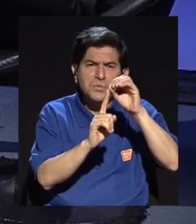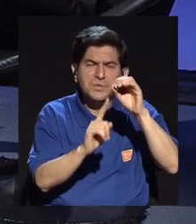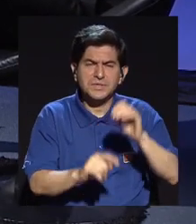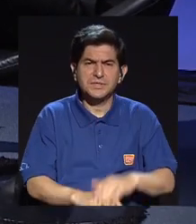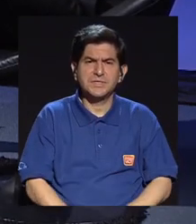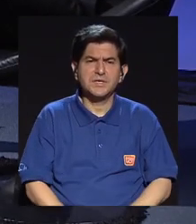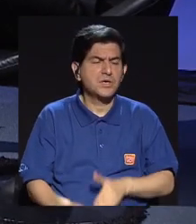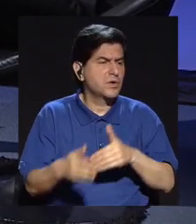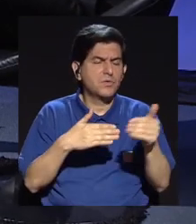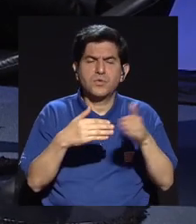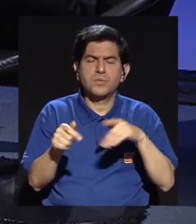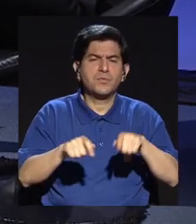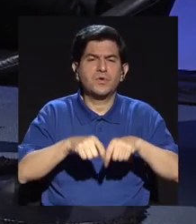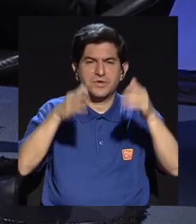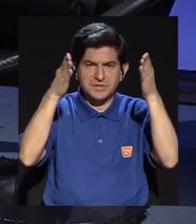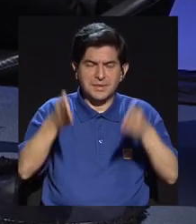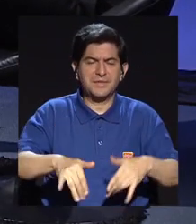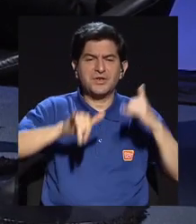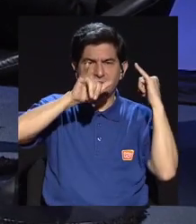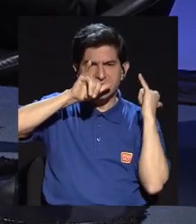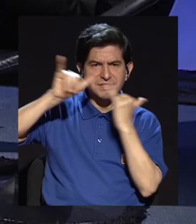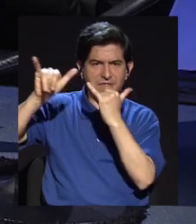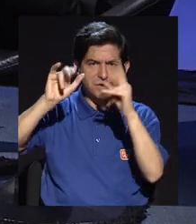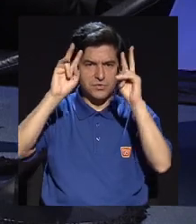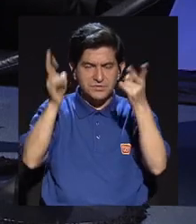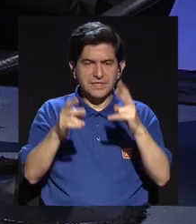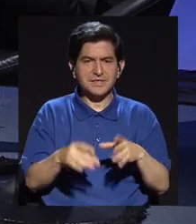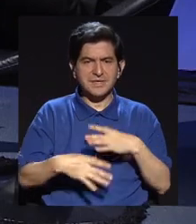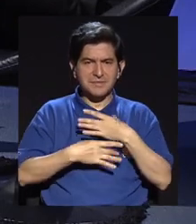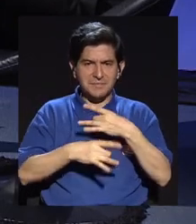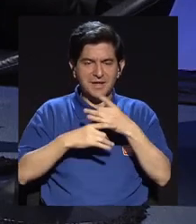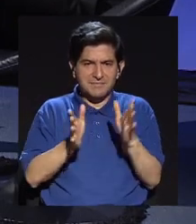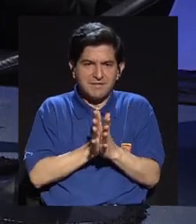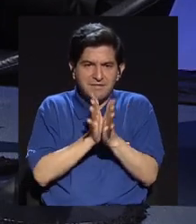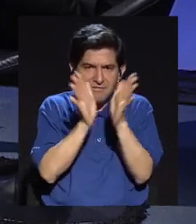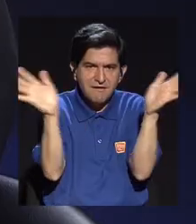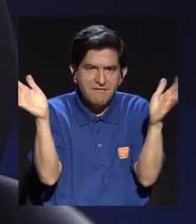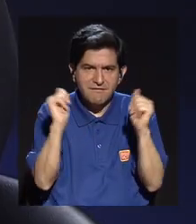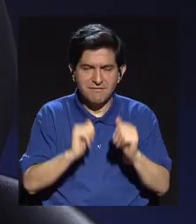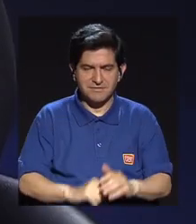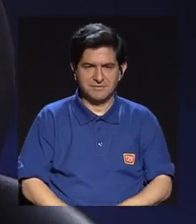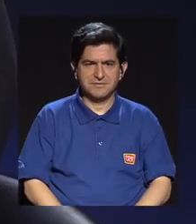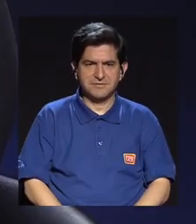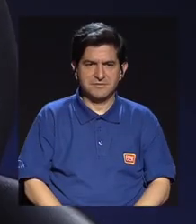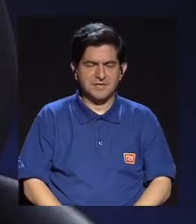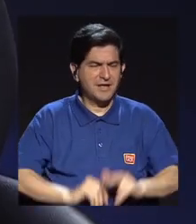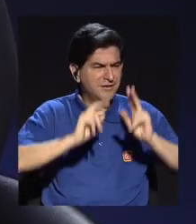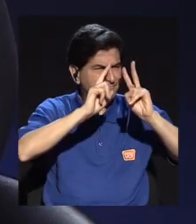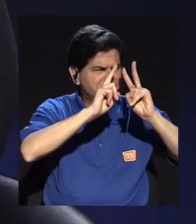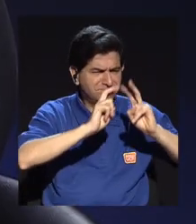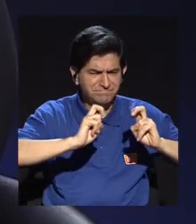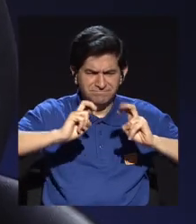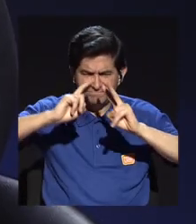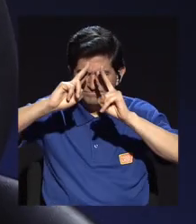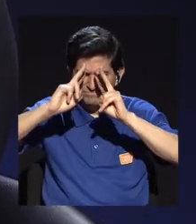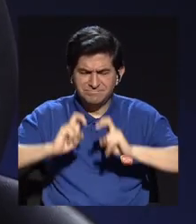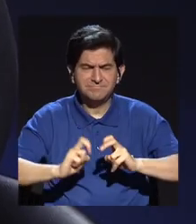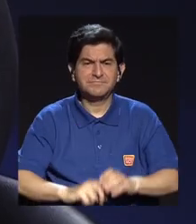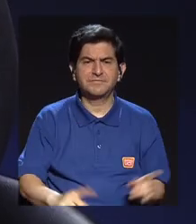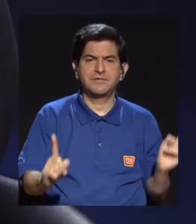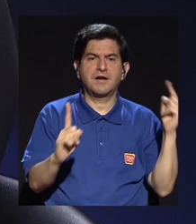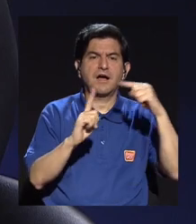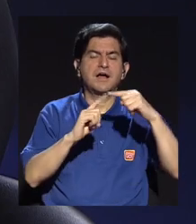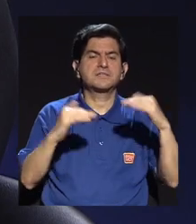cualquier periodista que hace una denuncia de un tema de interés público es que se analice, que llegue a las